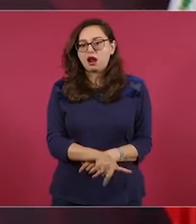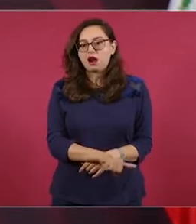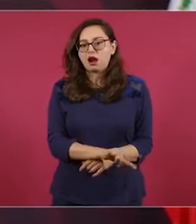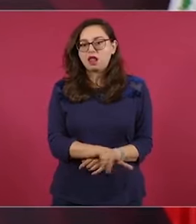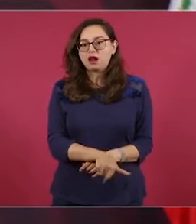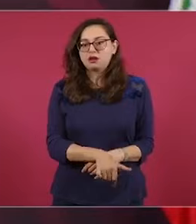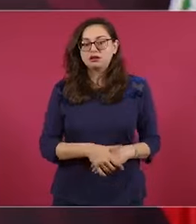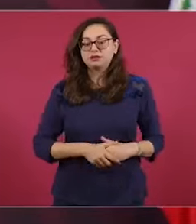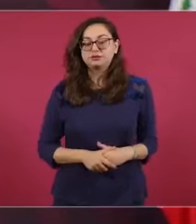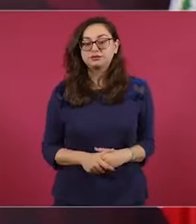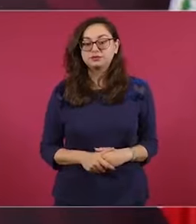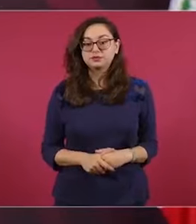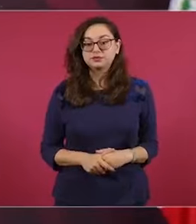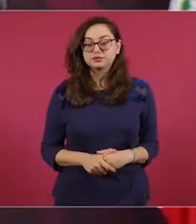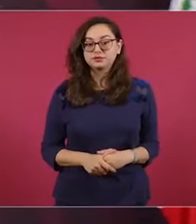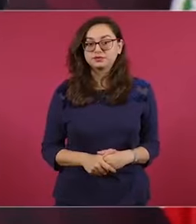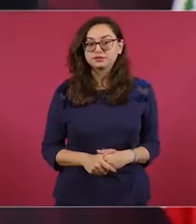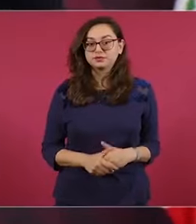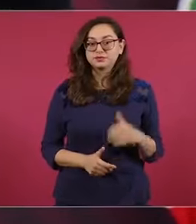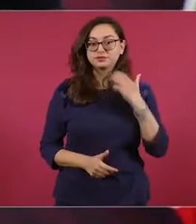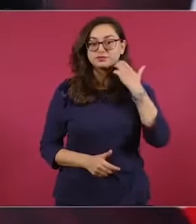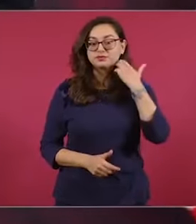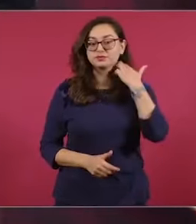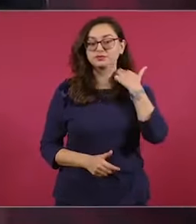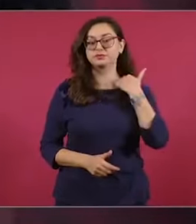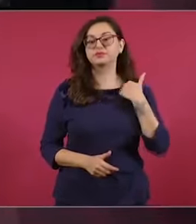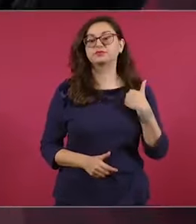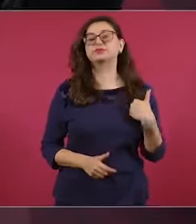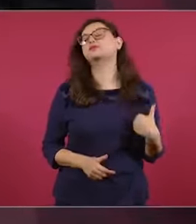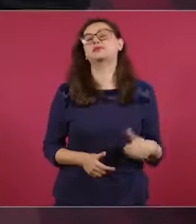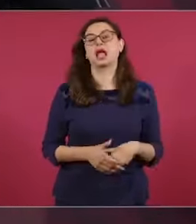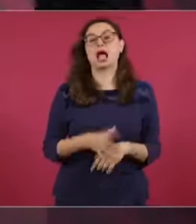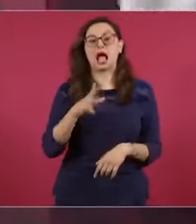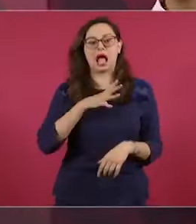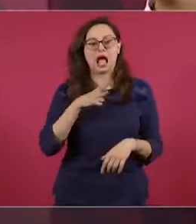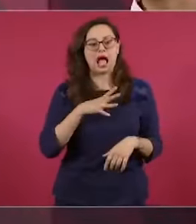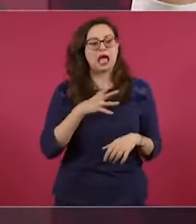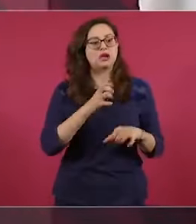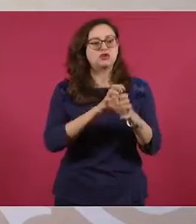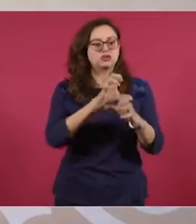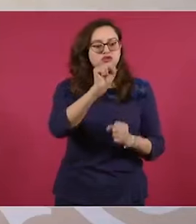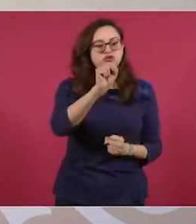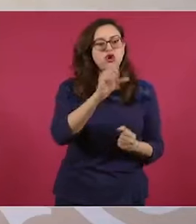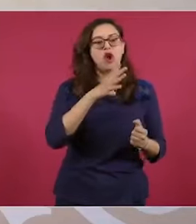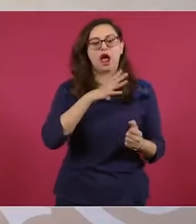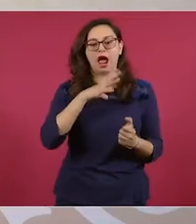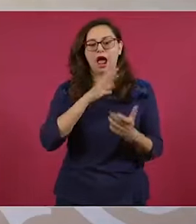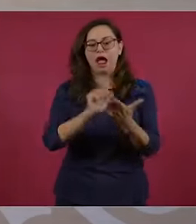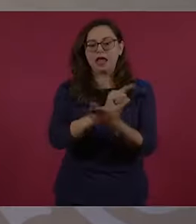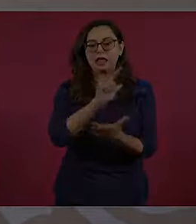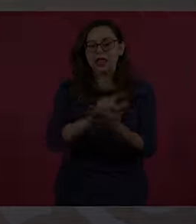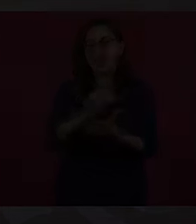luego no hay nada que afecte a los monopolios.